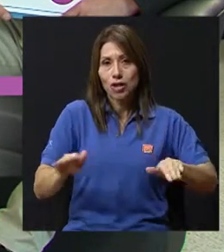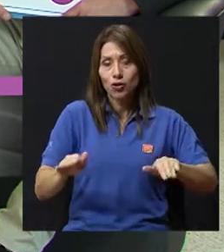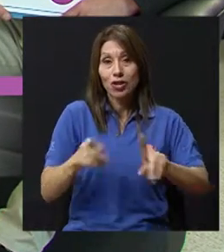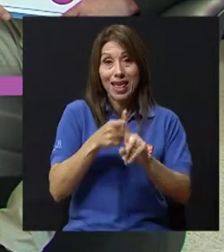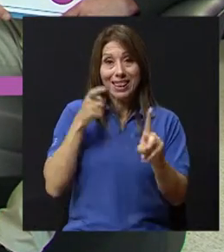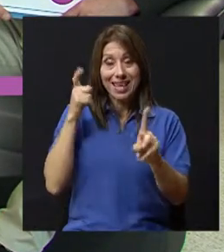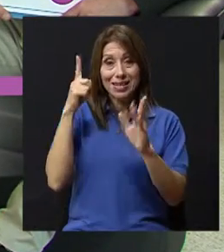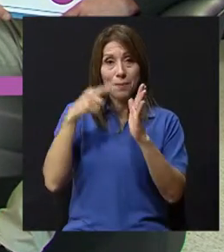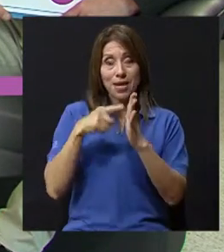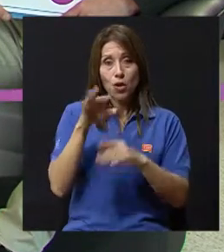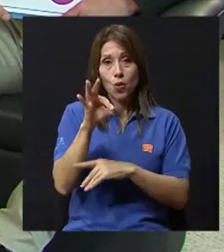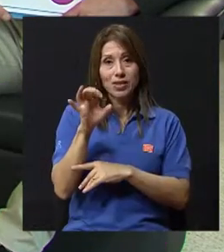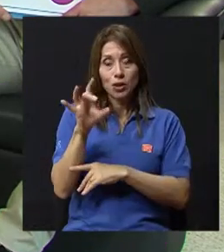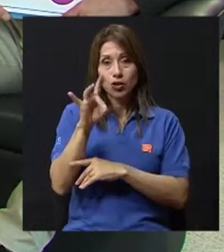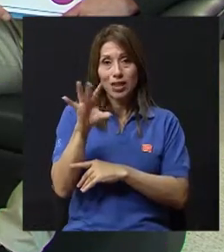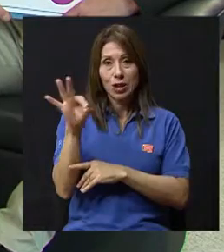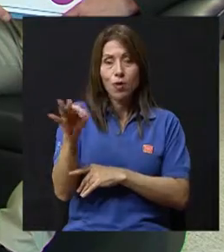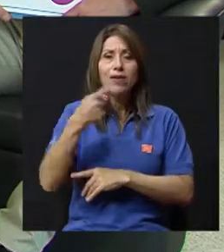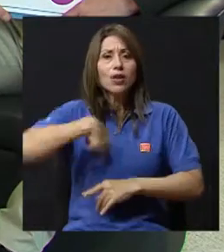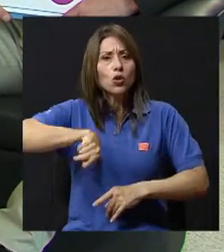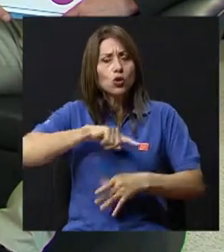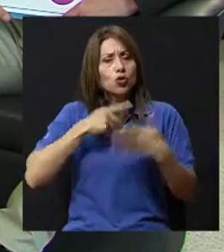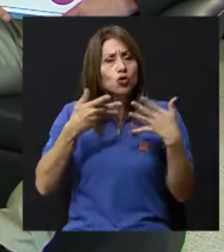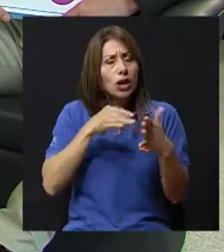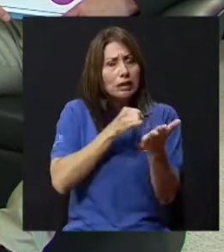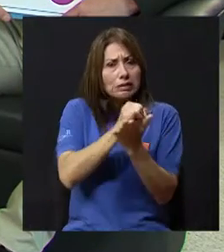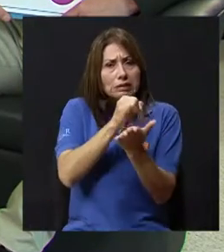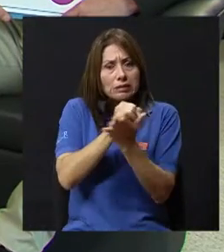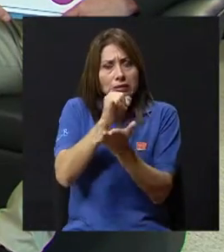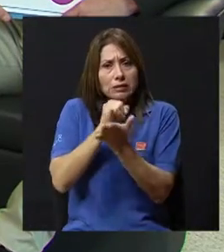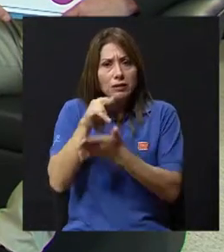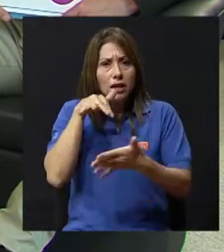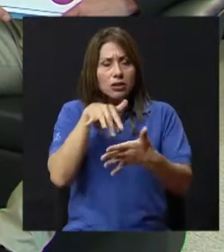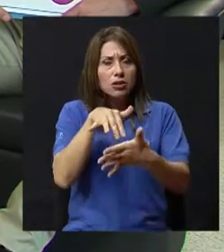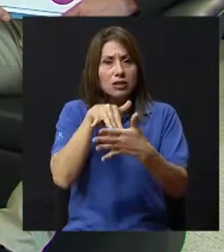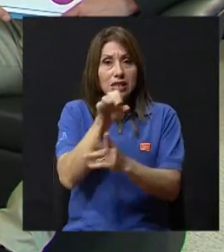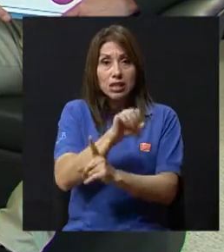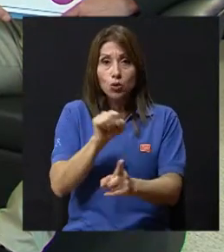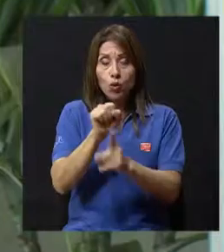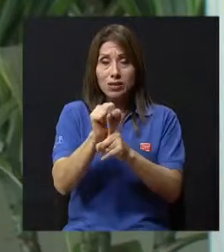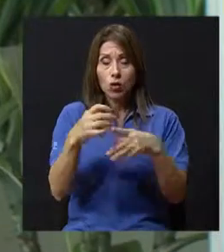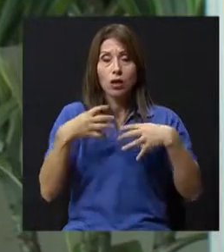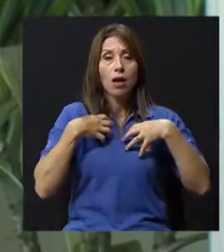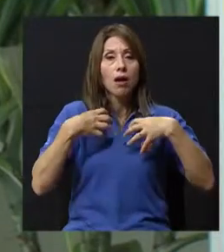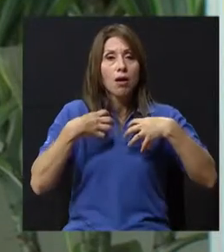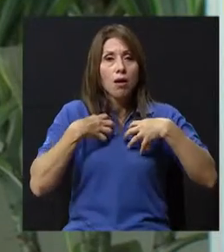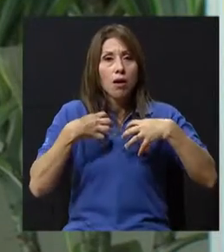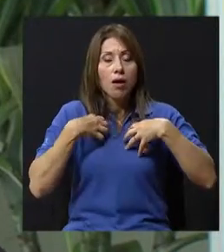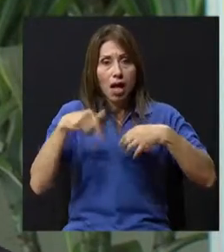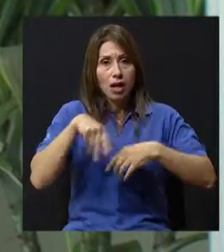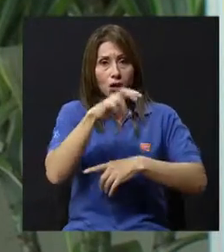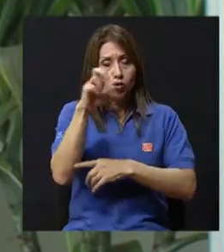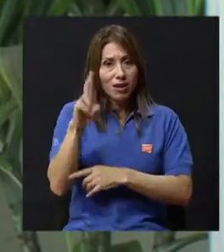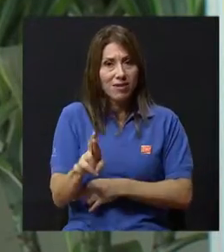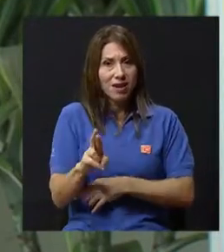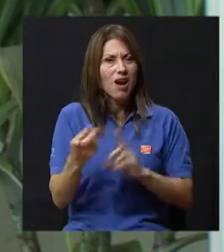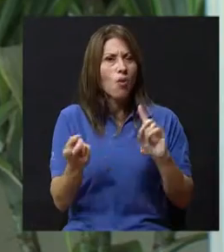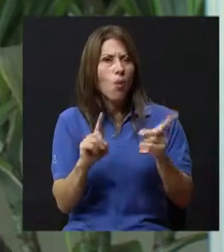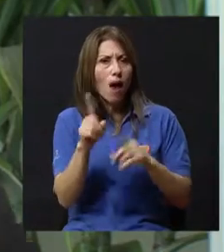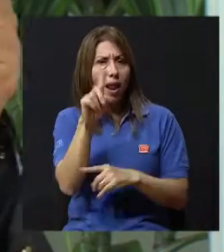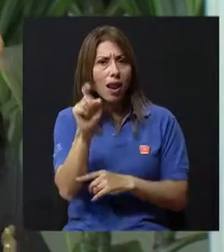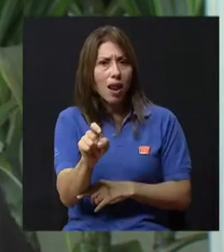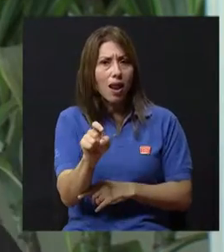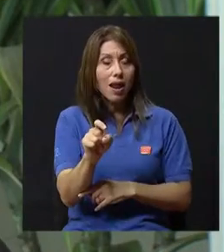una serie de estudios sobre cuál es la situación del asma en nuestro país. Y hemos encontrado a través de los años